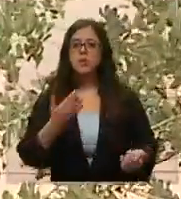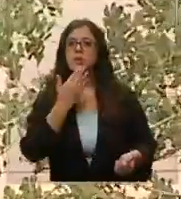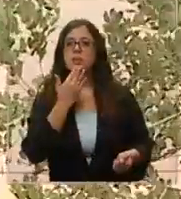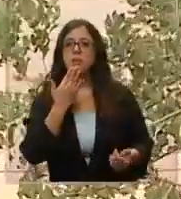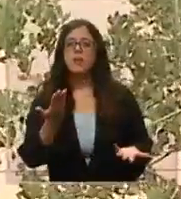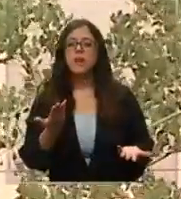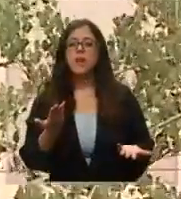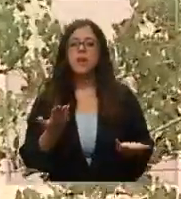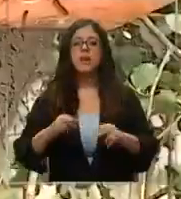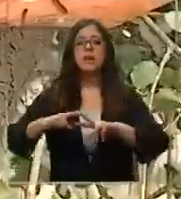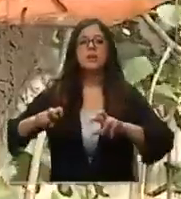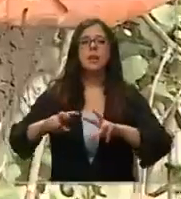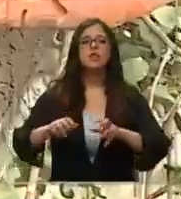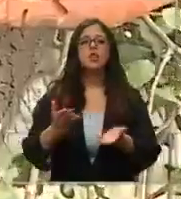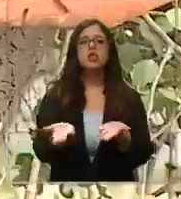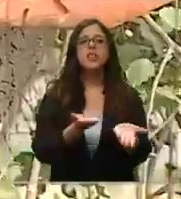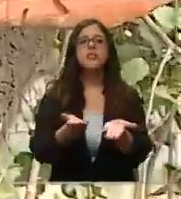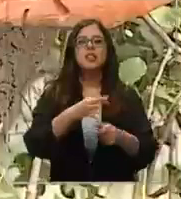las pericias con el servicio médico legal.